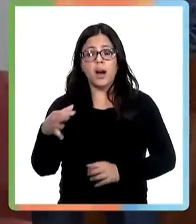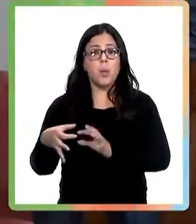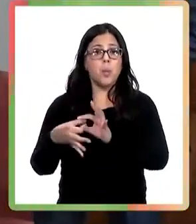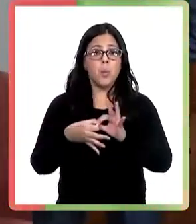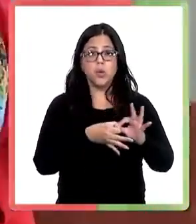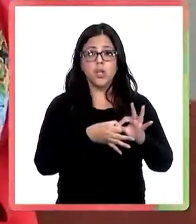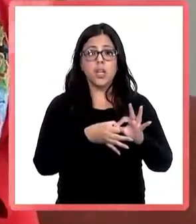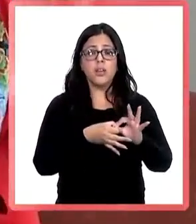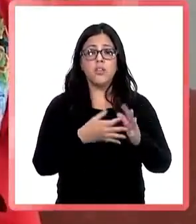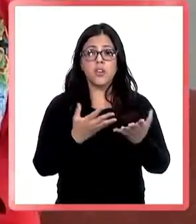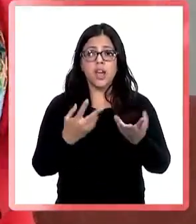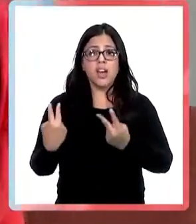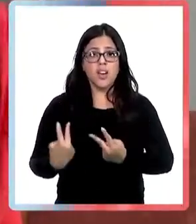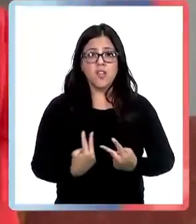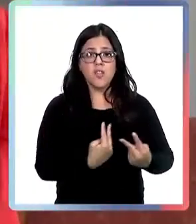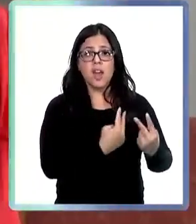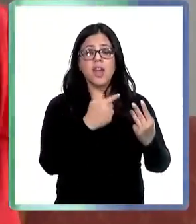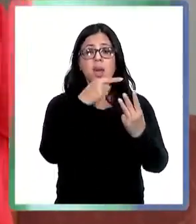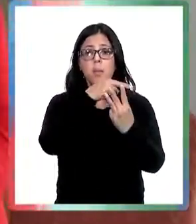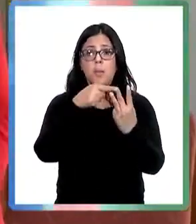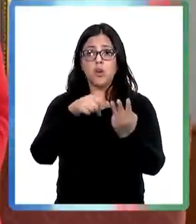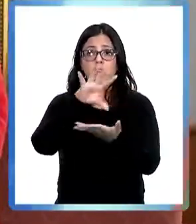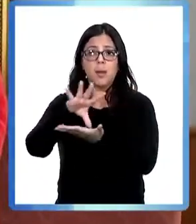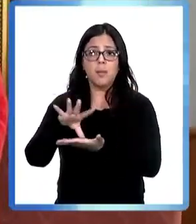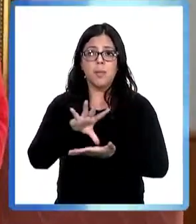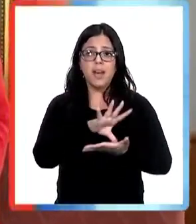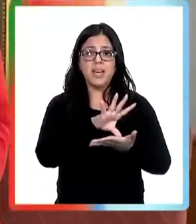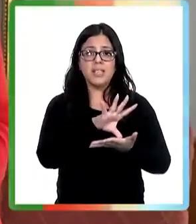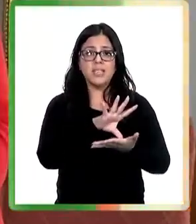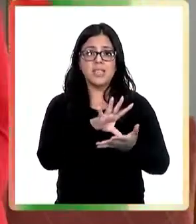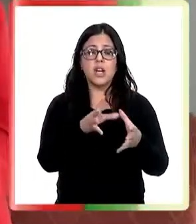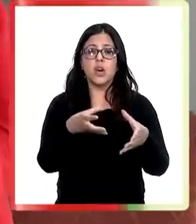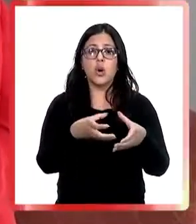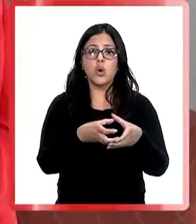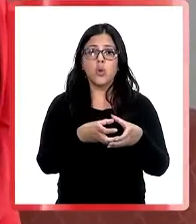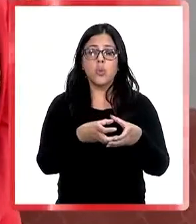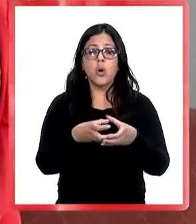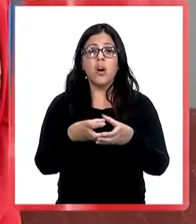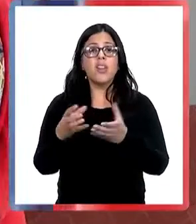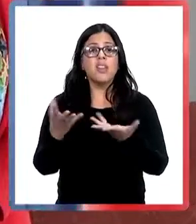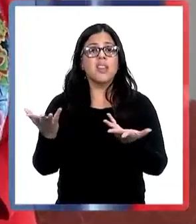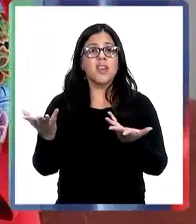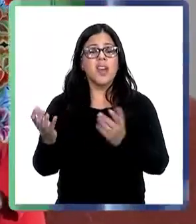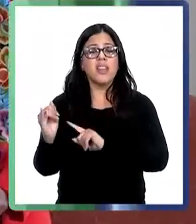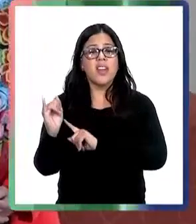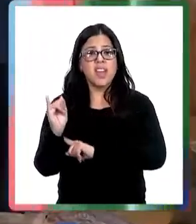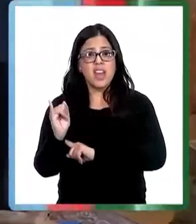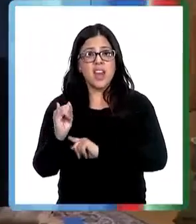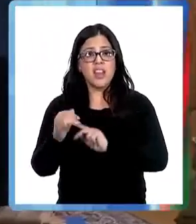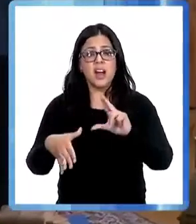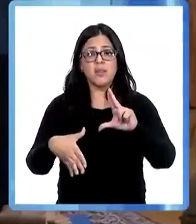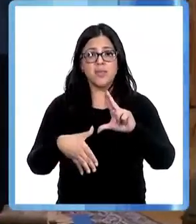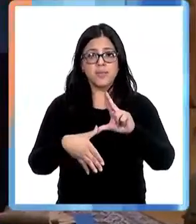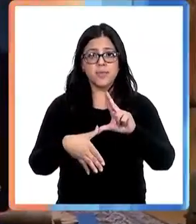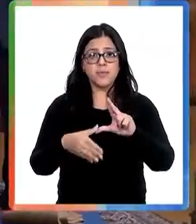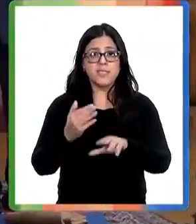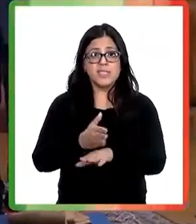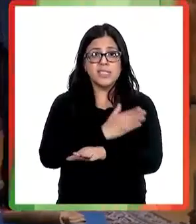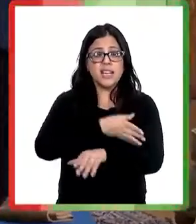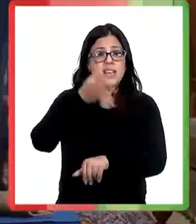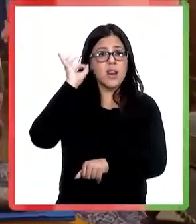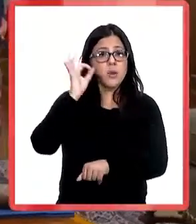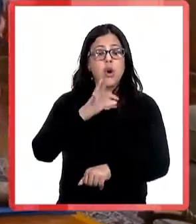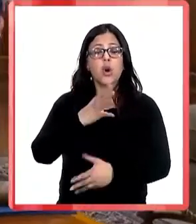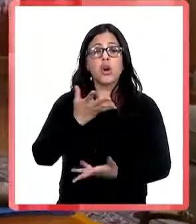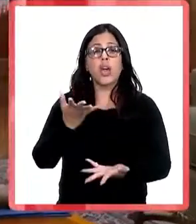Chile el pasado martes, ya que se encuentra desarrollando una gira por tres países con gobiernos de izquierda de América Latina. Horas antes